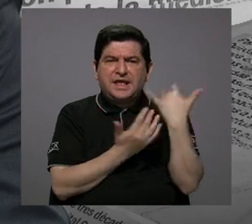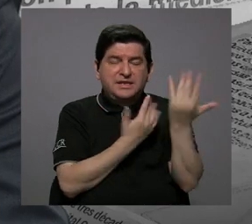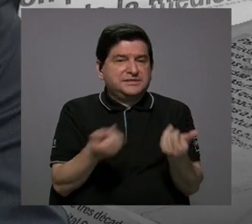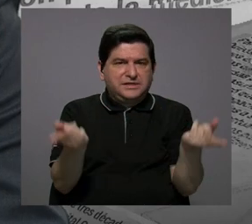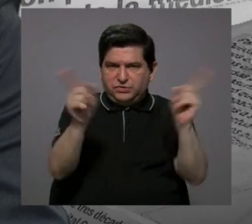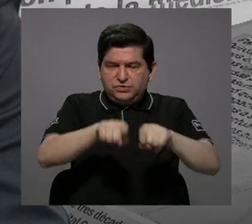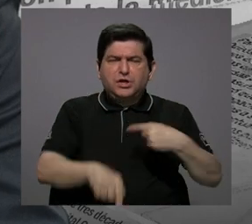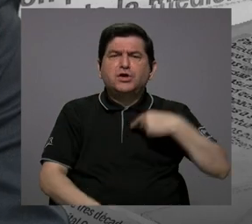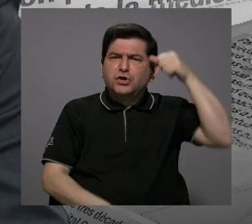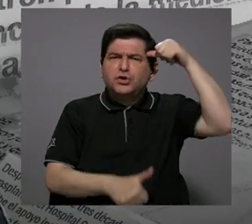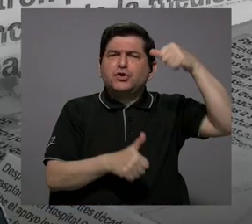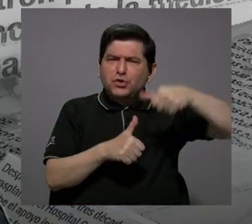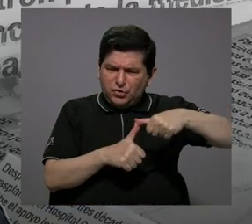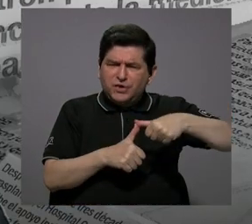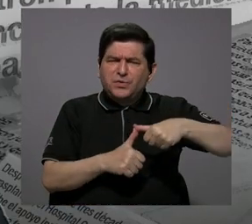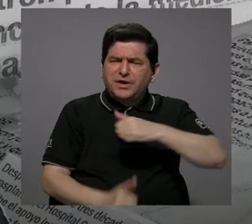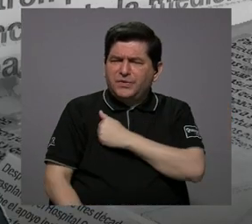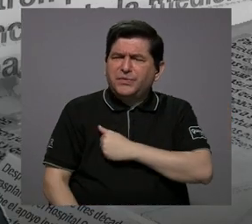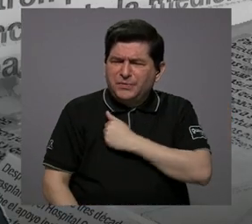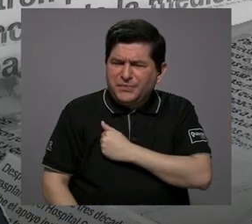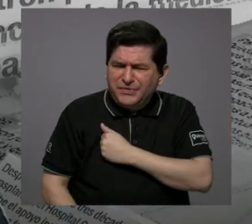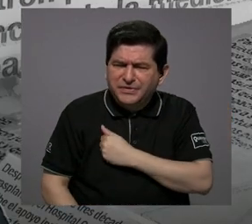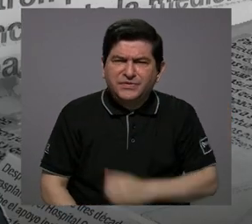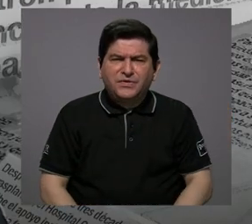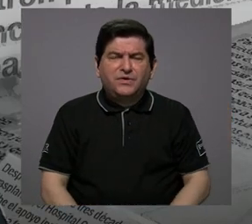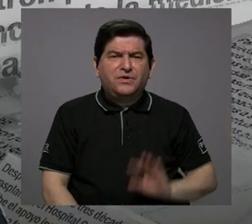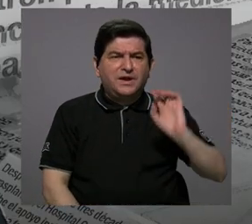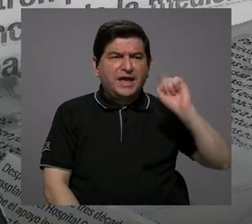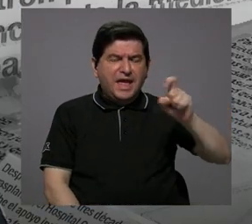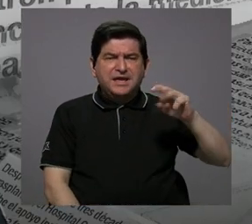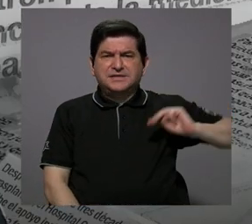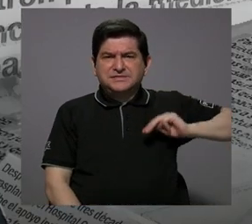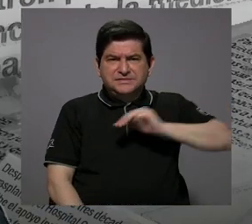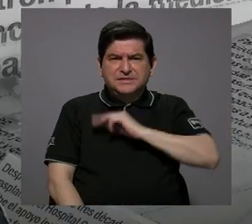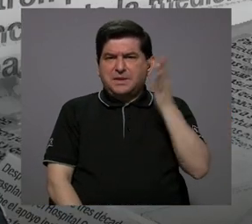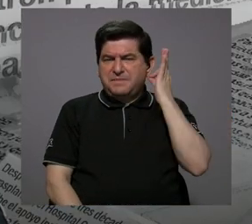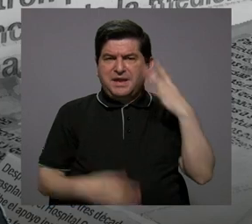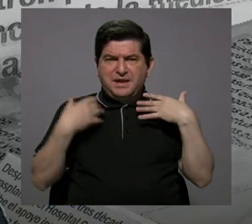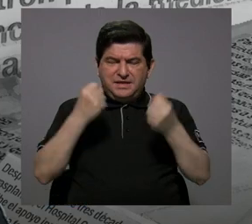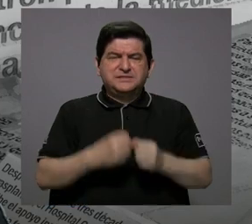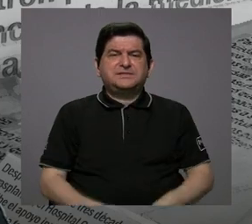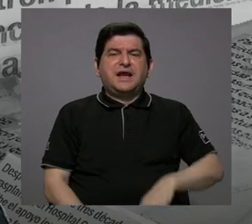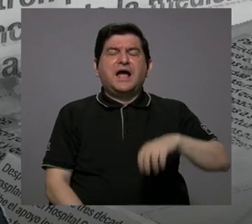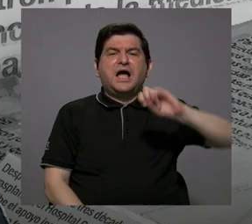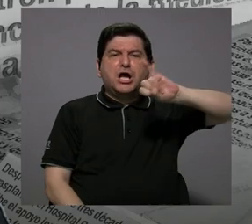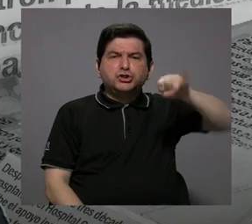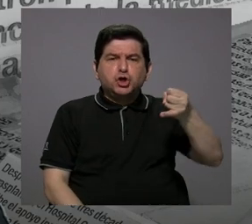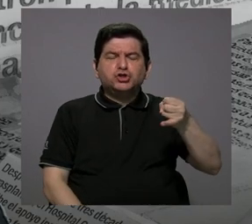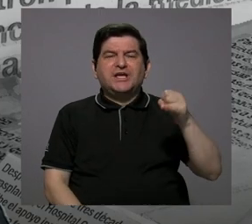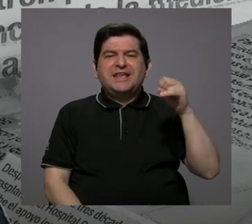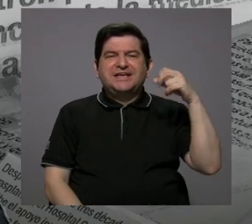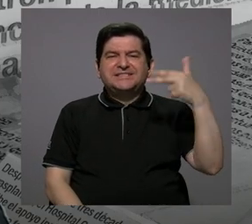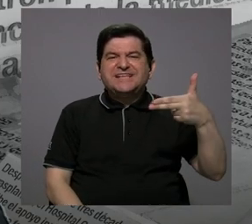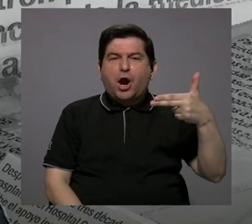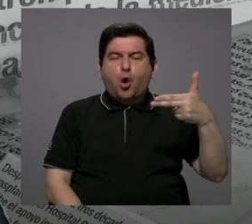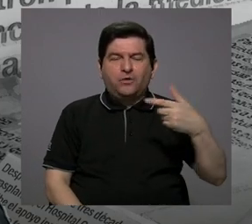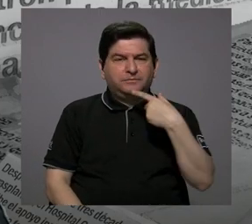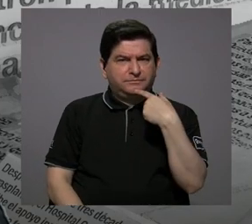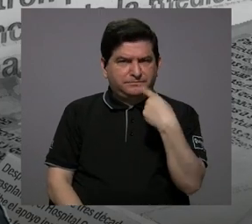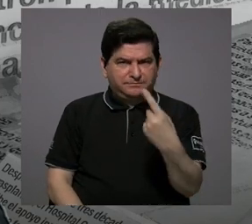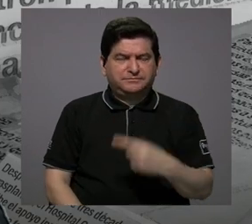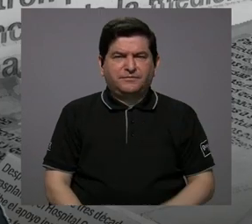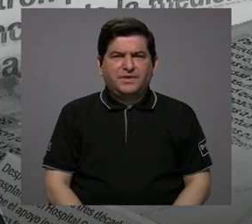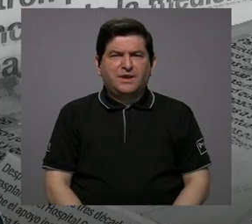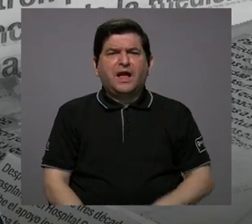Pero yo sí recuerdo, perdona que le interrumpa, que la exministra de Salud, Jocelyn Chacón, ella dijo que